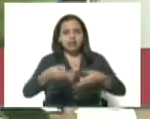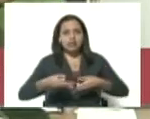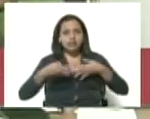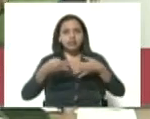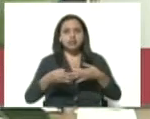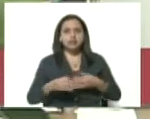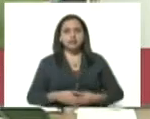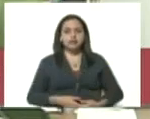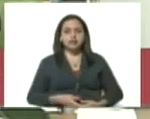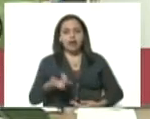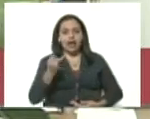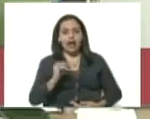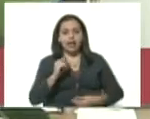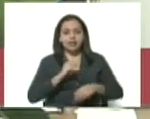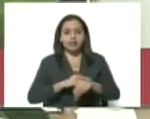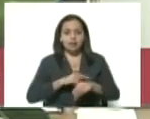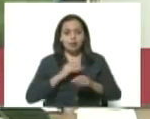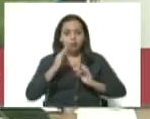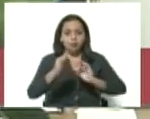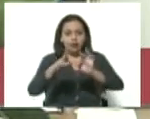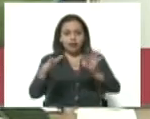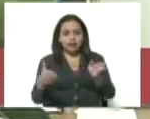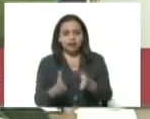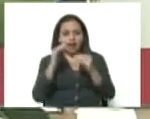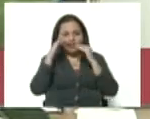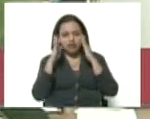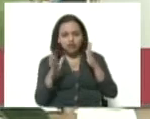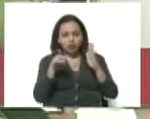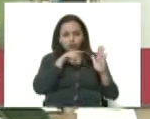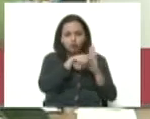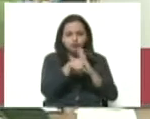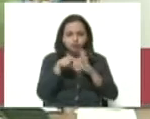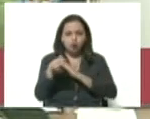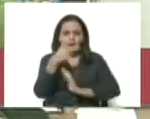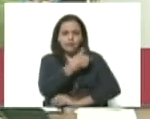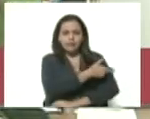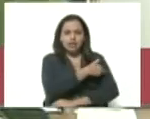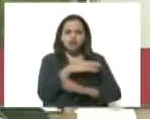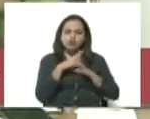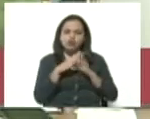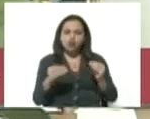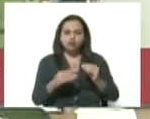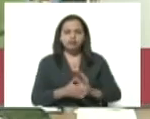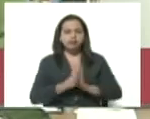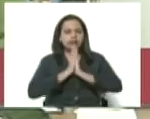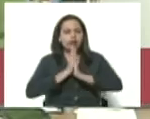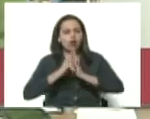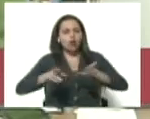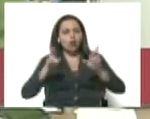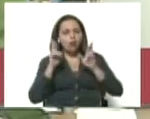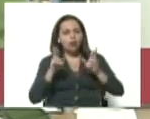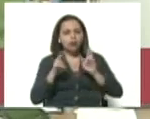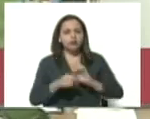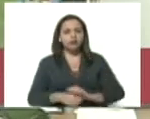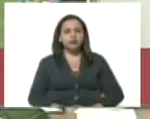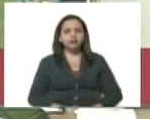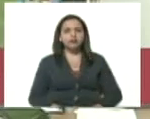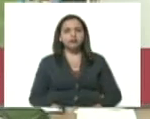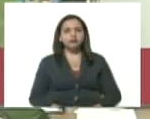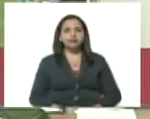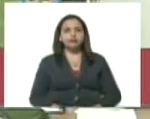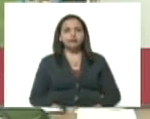mientras dure la pandemia, poder atender y hospitalizar todos los casos. Todos, Dios santo, ojalá, inshallah.